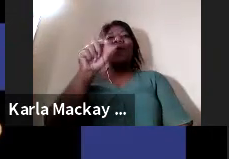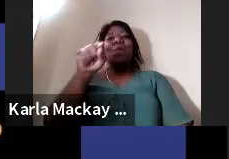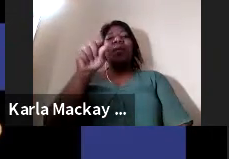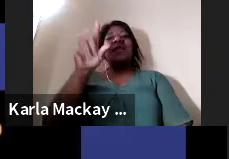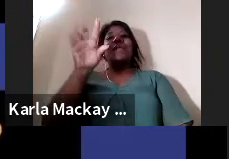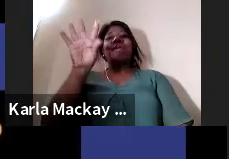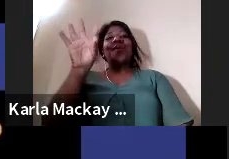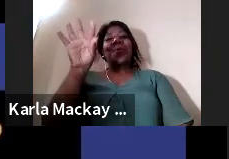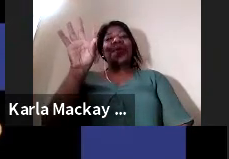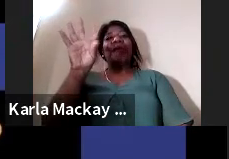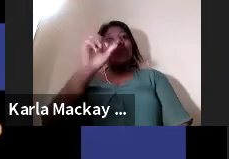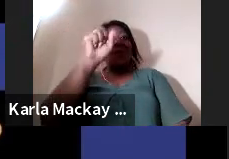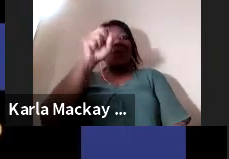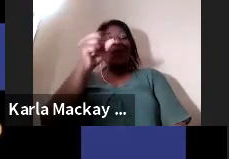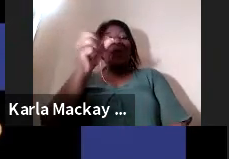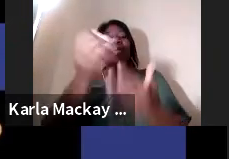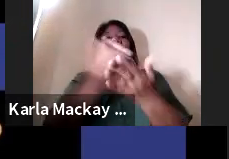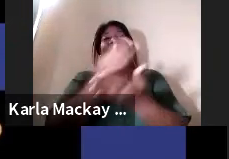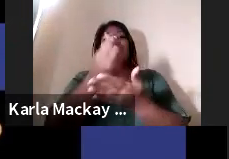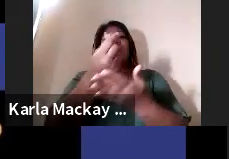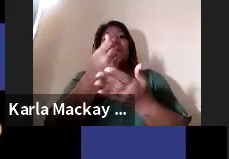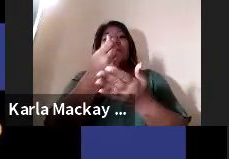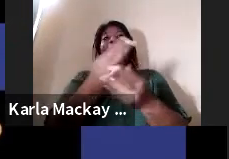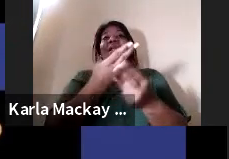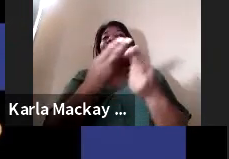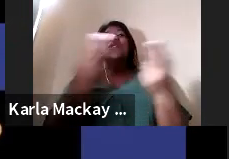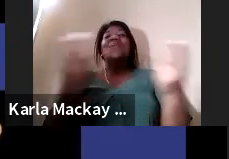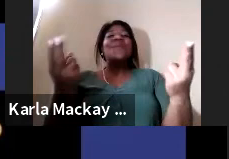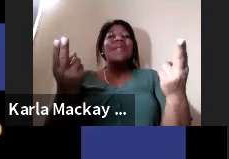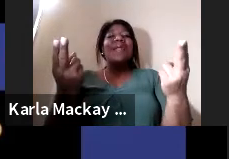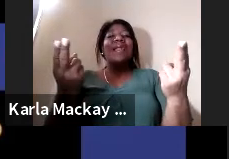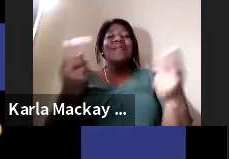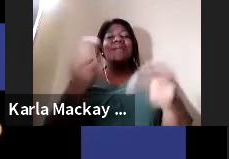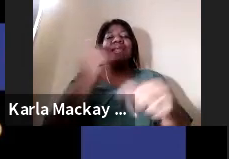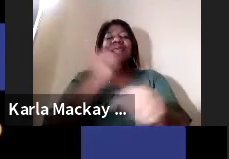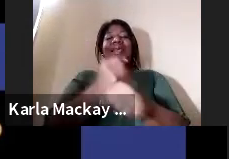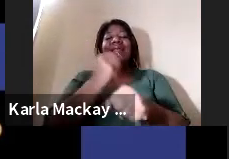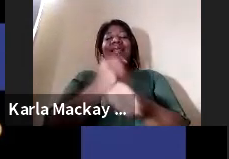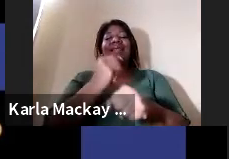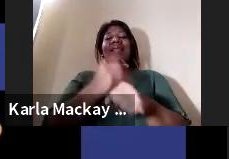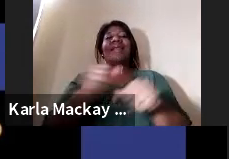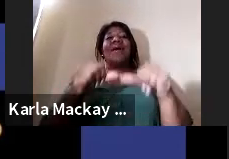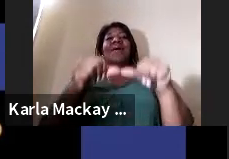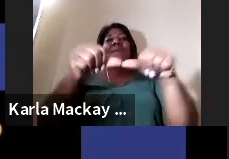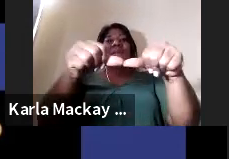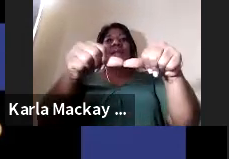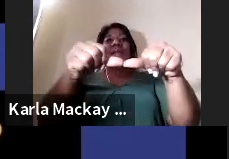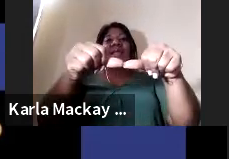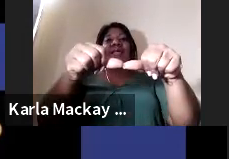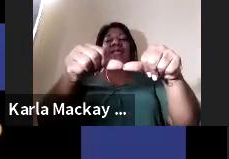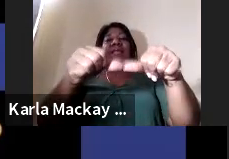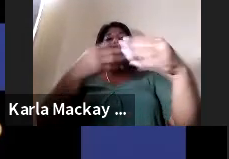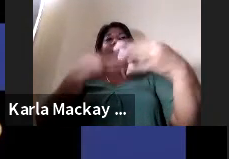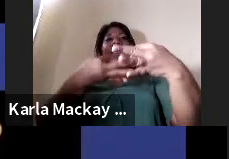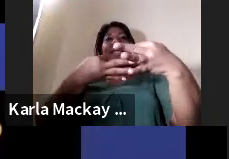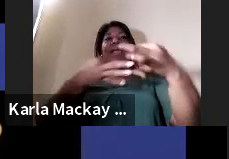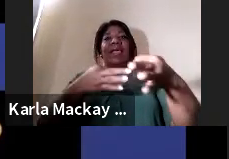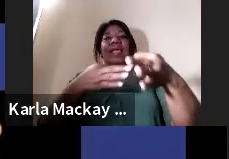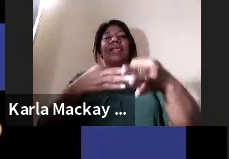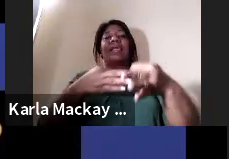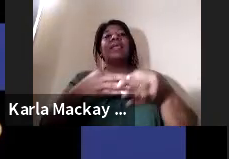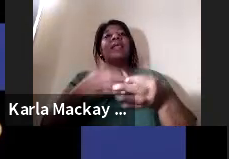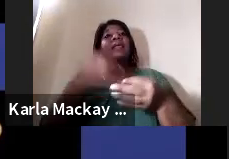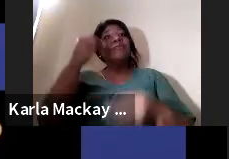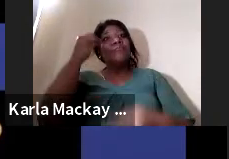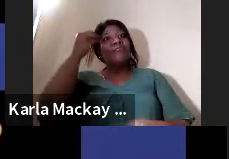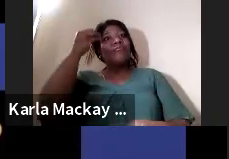recursos puedan obtener esta herramienta de trabajo para poder continuar en nuestros en nuestros talleres en nuestra construcción de conocimiento